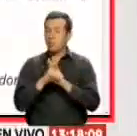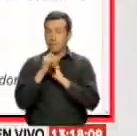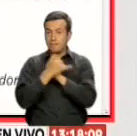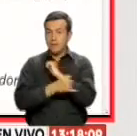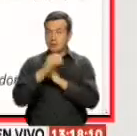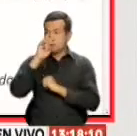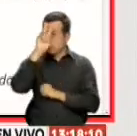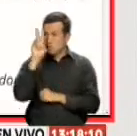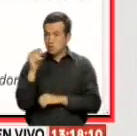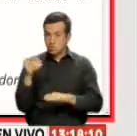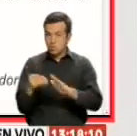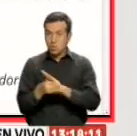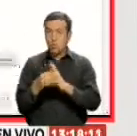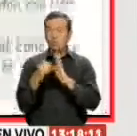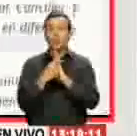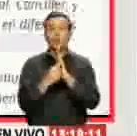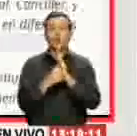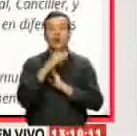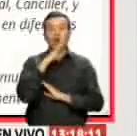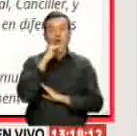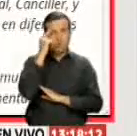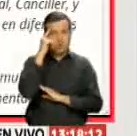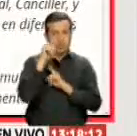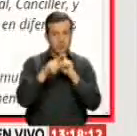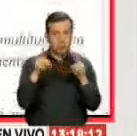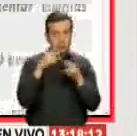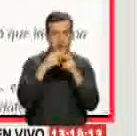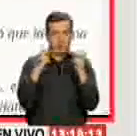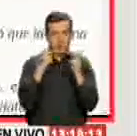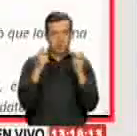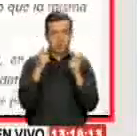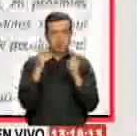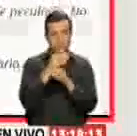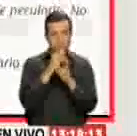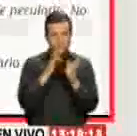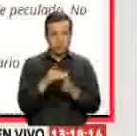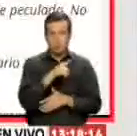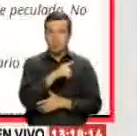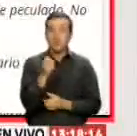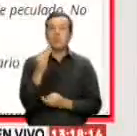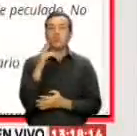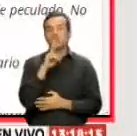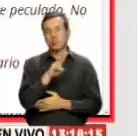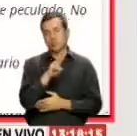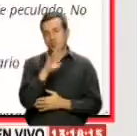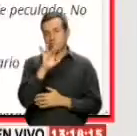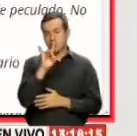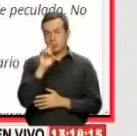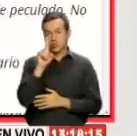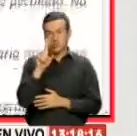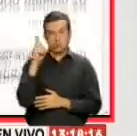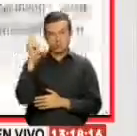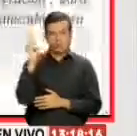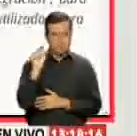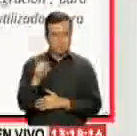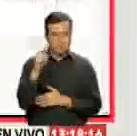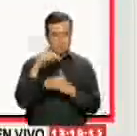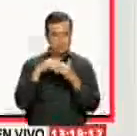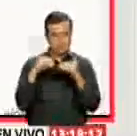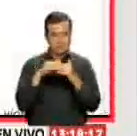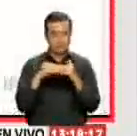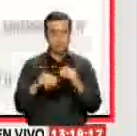desde Venezuela A las cuentas de Correa y de algunos de sus ex colaboradores Por un monto de 281 mil dólares